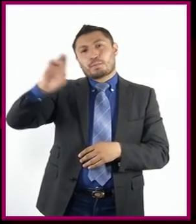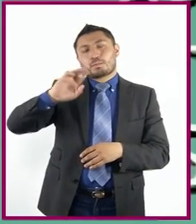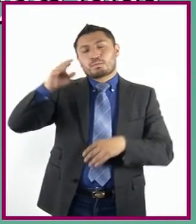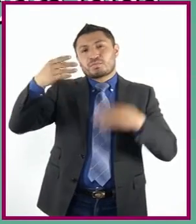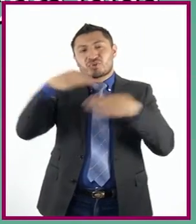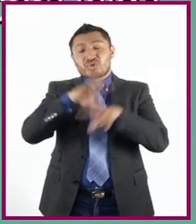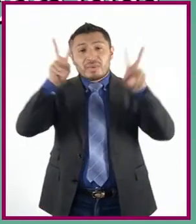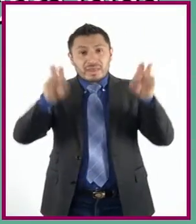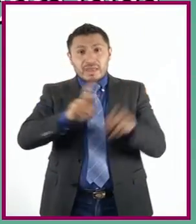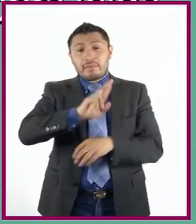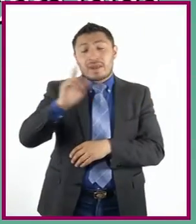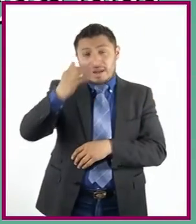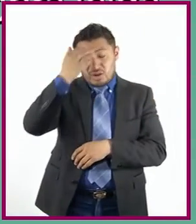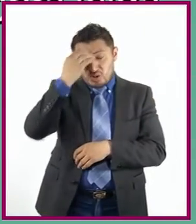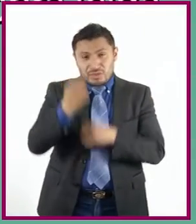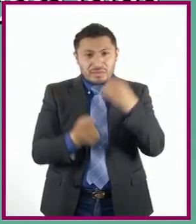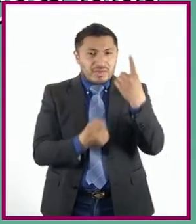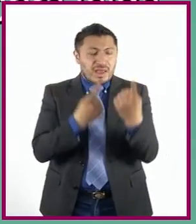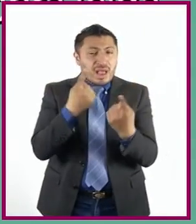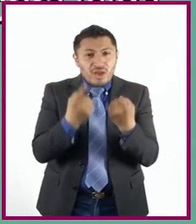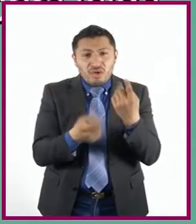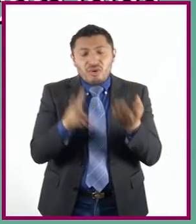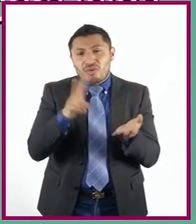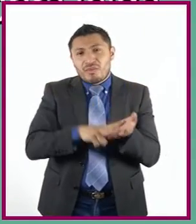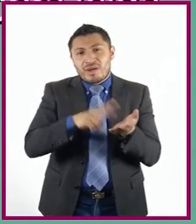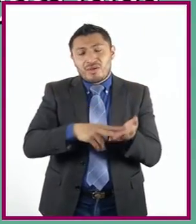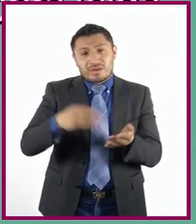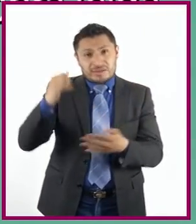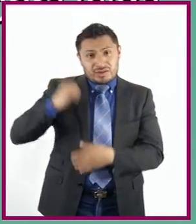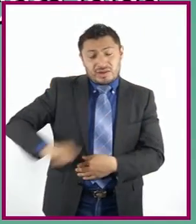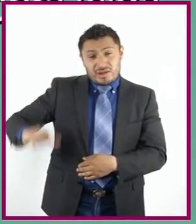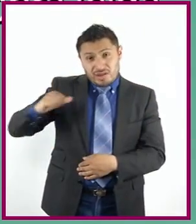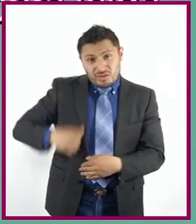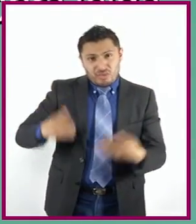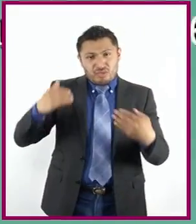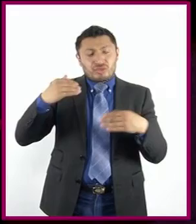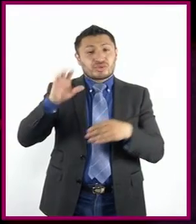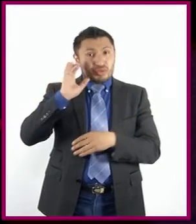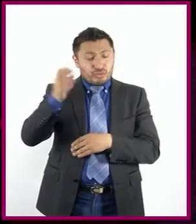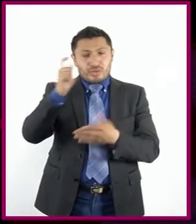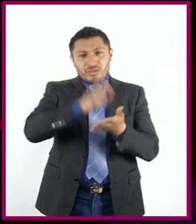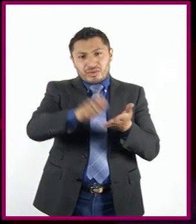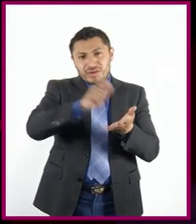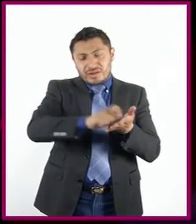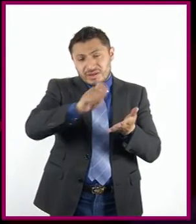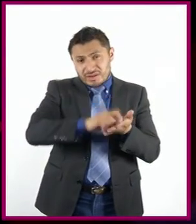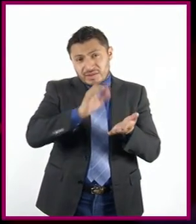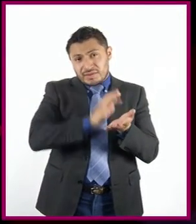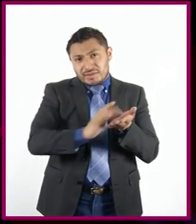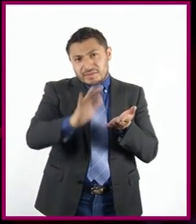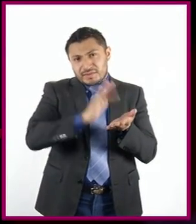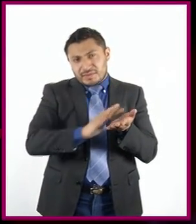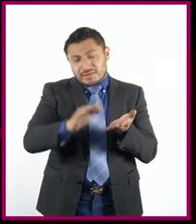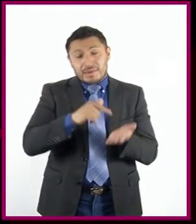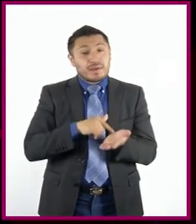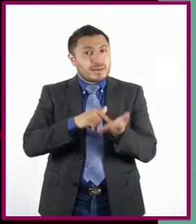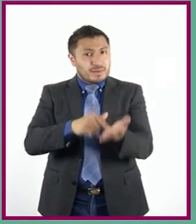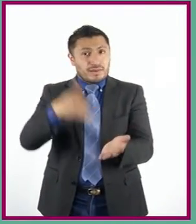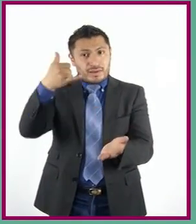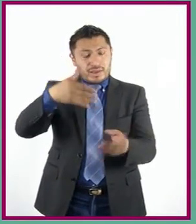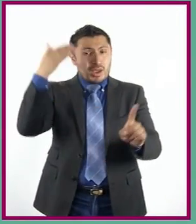reconoce algunos de los valores de la época en la que fue escrita la obra leída y con el propósito